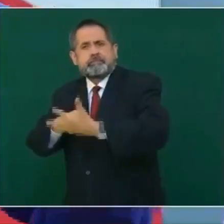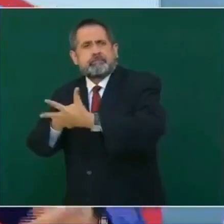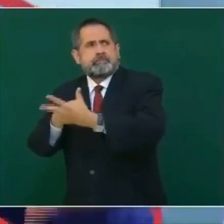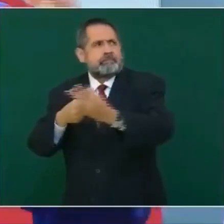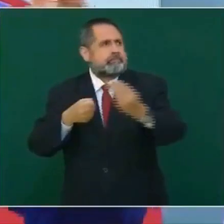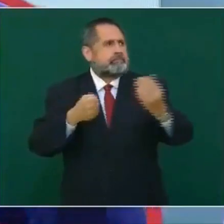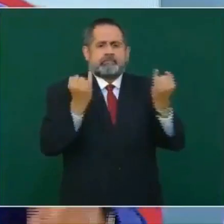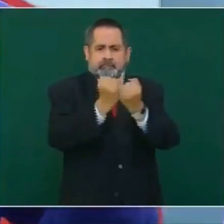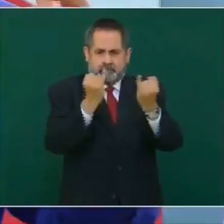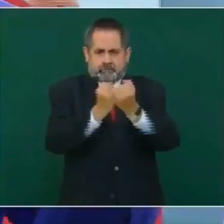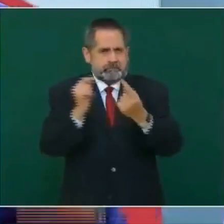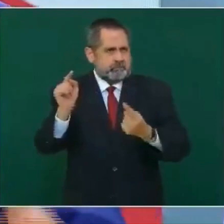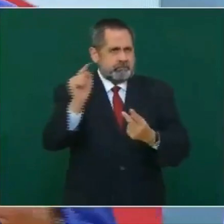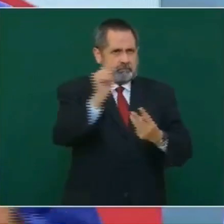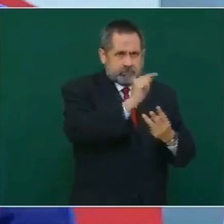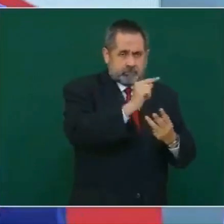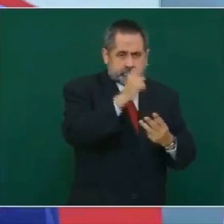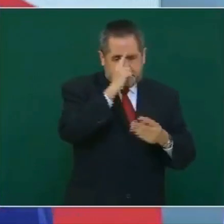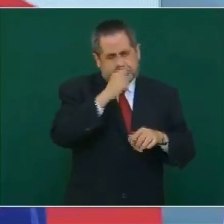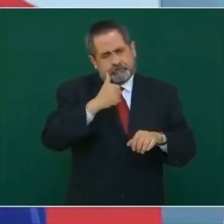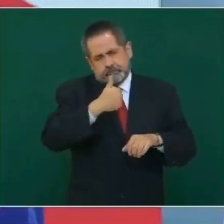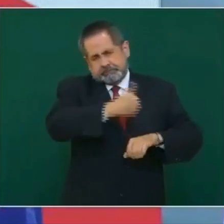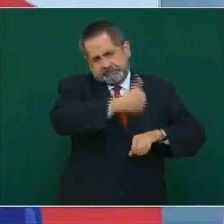los asuntos de cada estado.